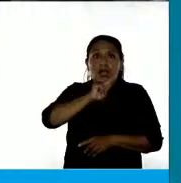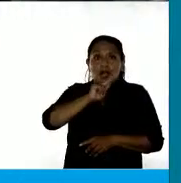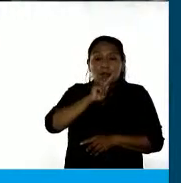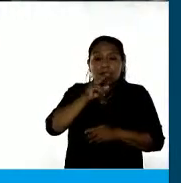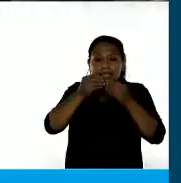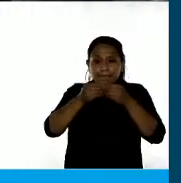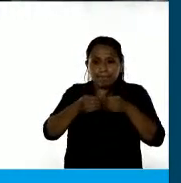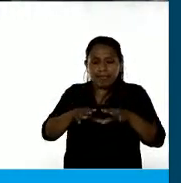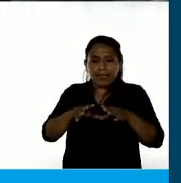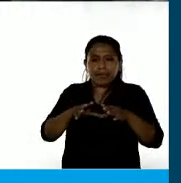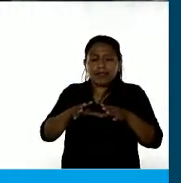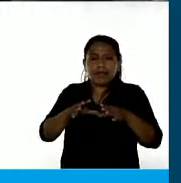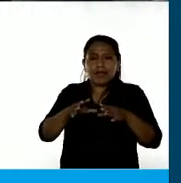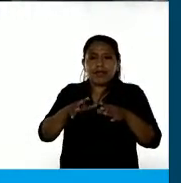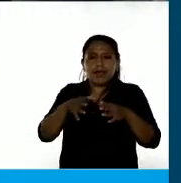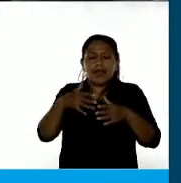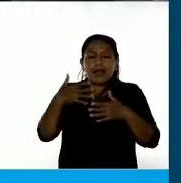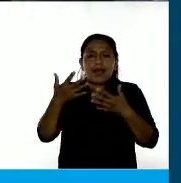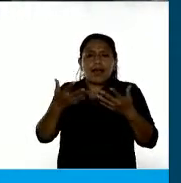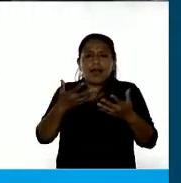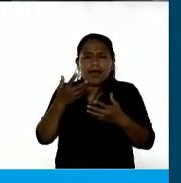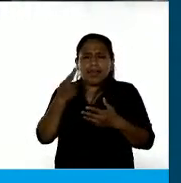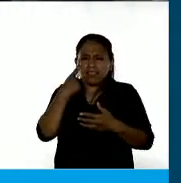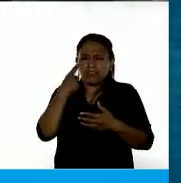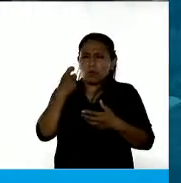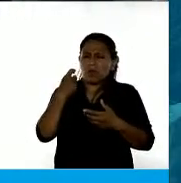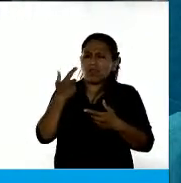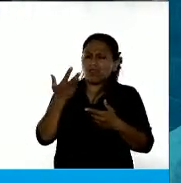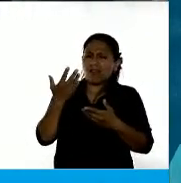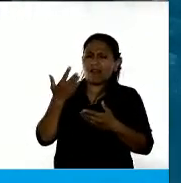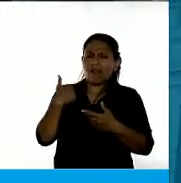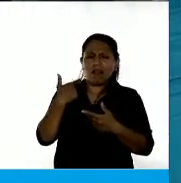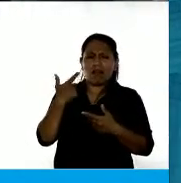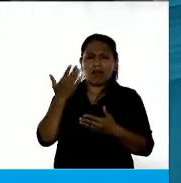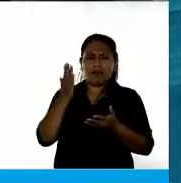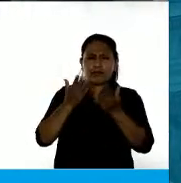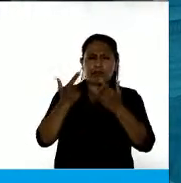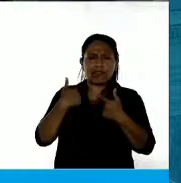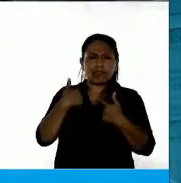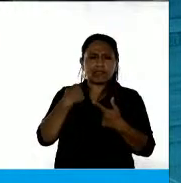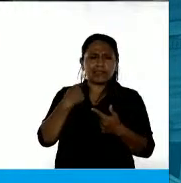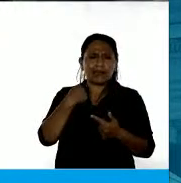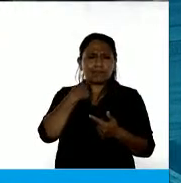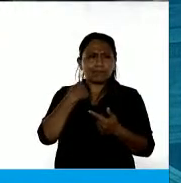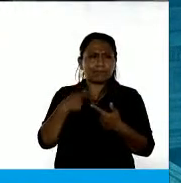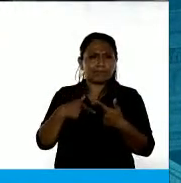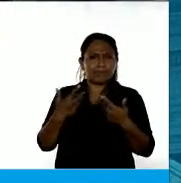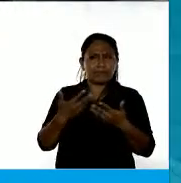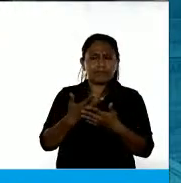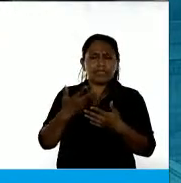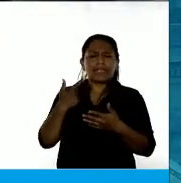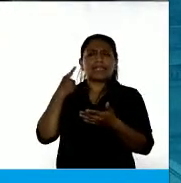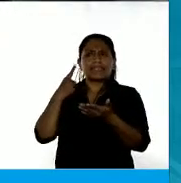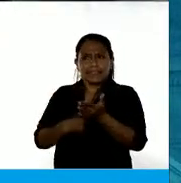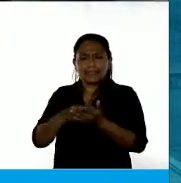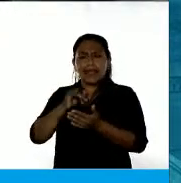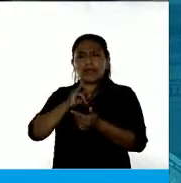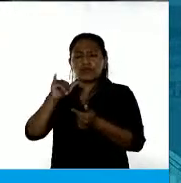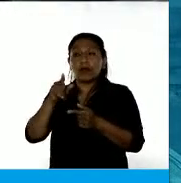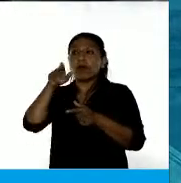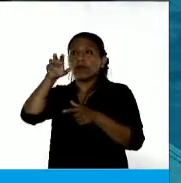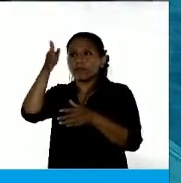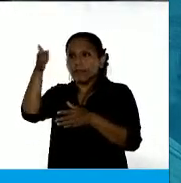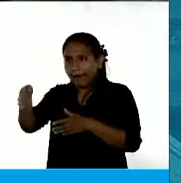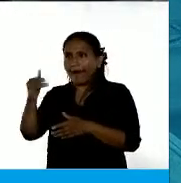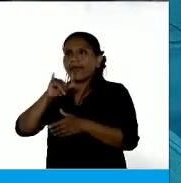a darse cuenta que es víctima, cuando toma la decisión de hacer la denuncia, cuando va a hacer la denuncia,